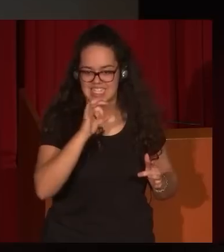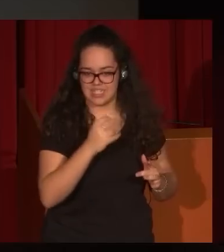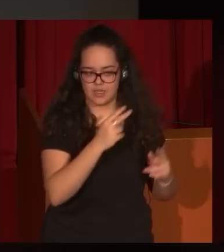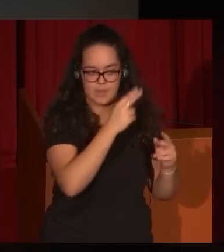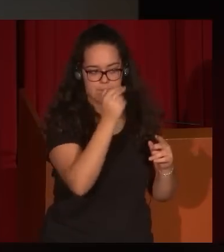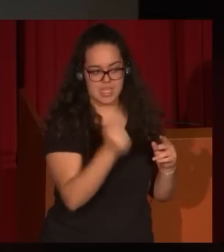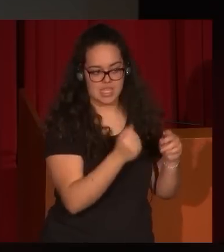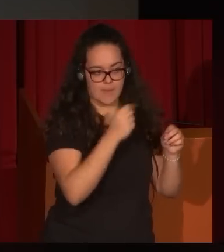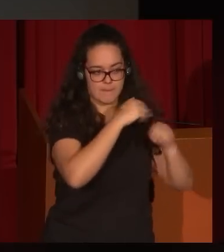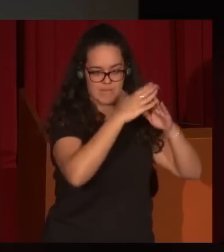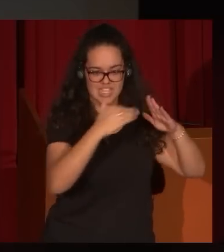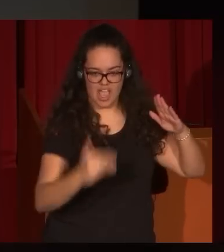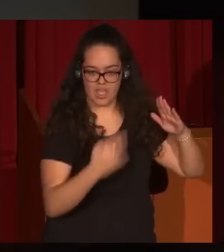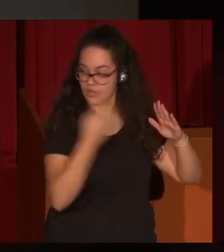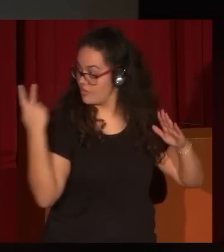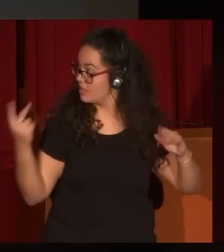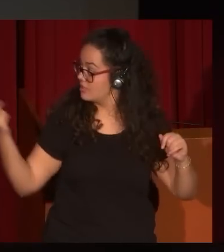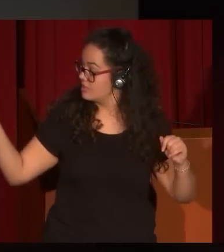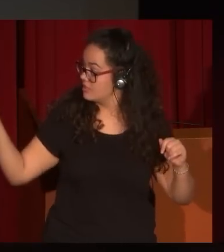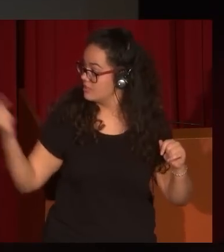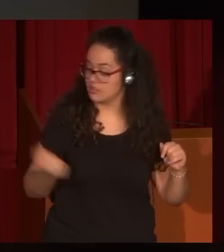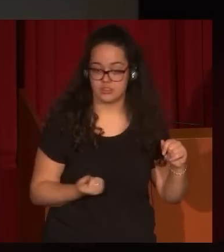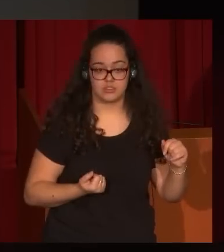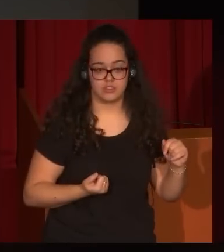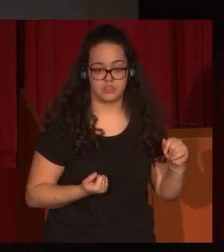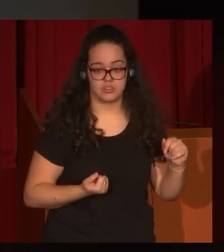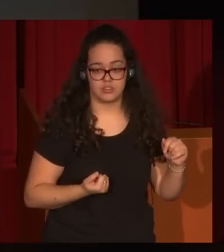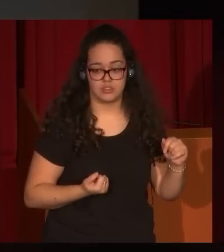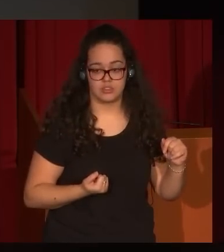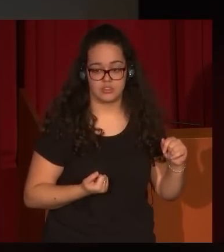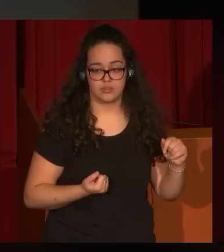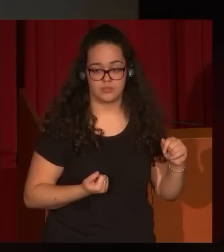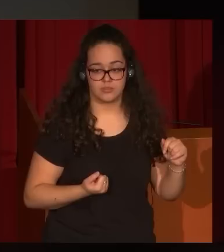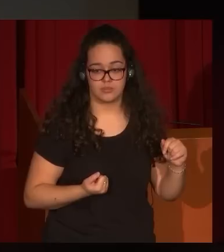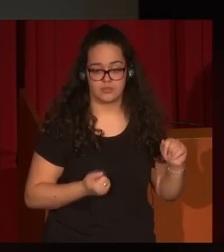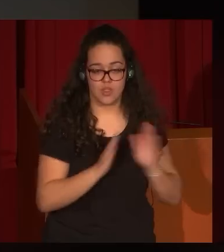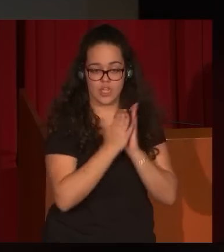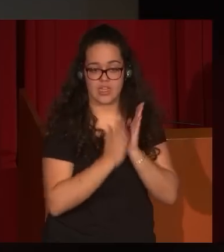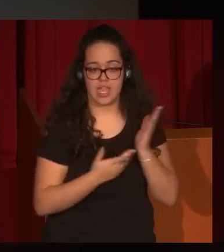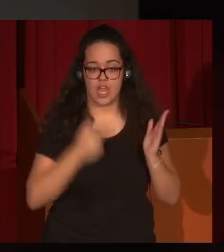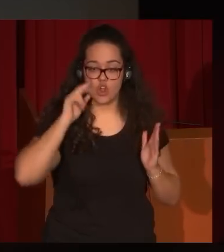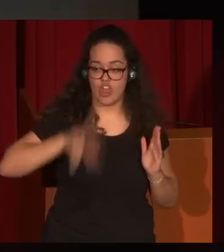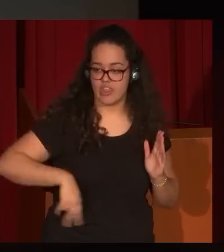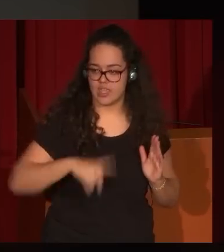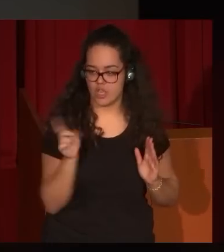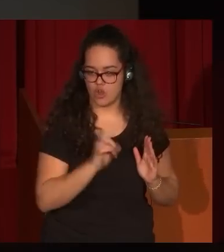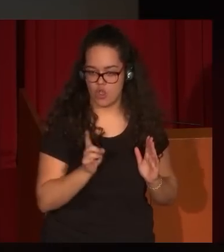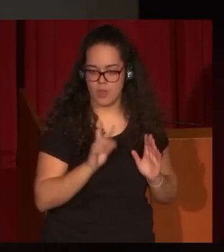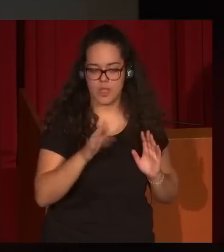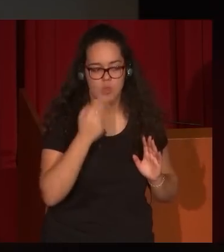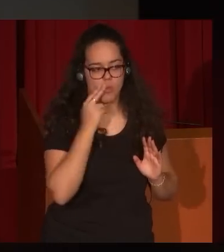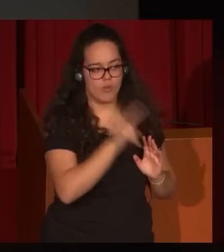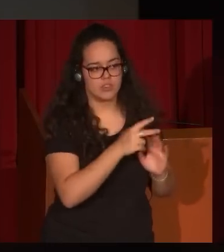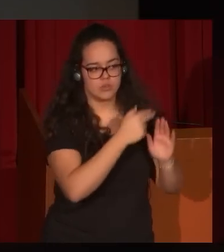ustedes aquí, que es una obra absolutamente inédita, no ha sido reconocida por la bibliografía hasta ahora, pero que, como ven, es un paisaje que